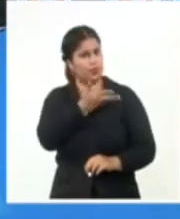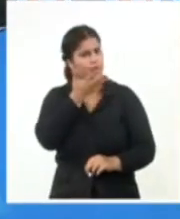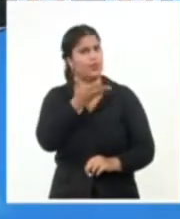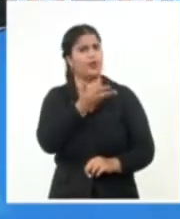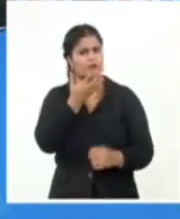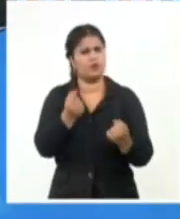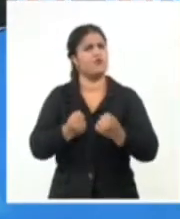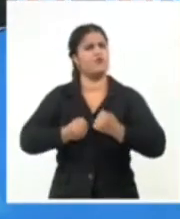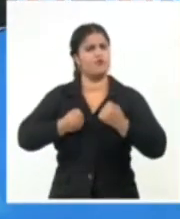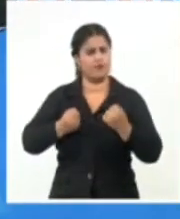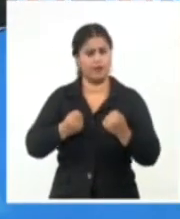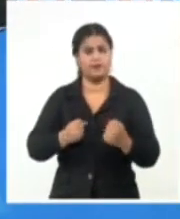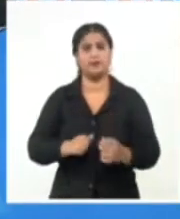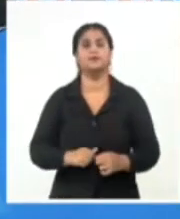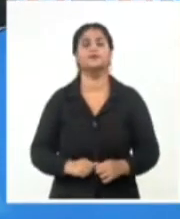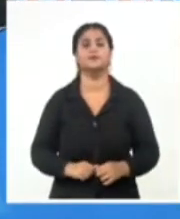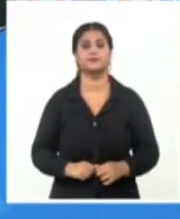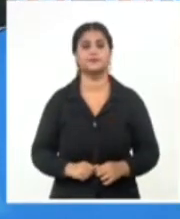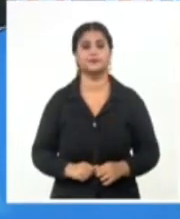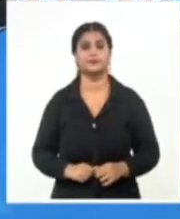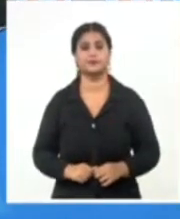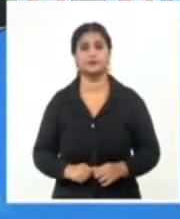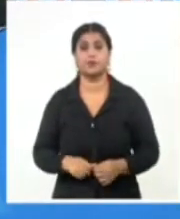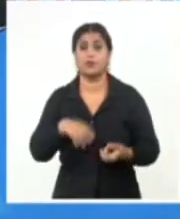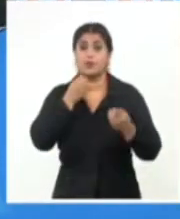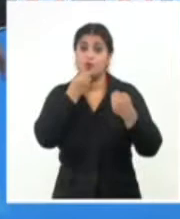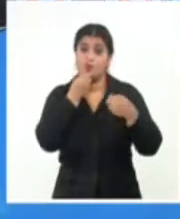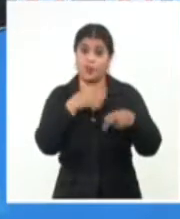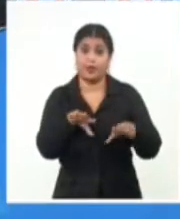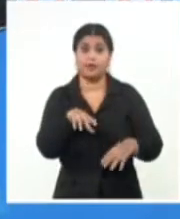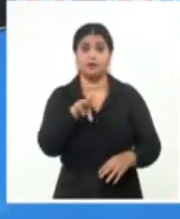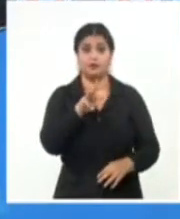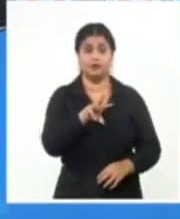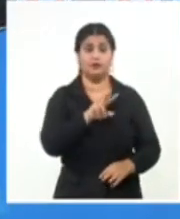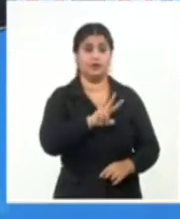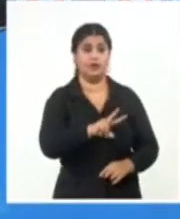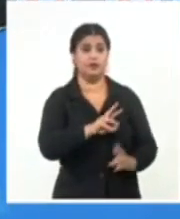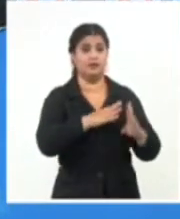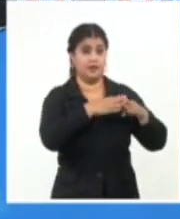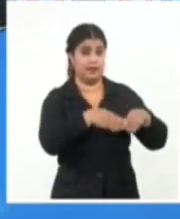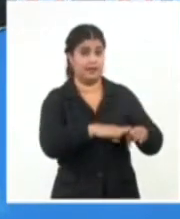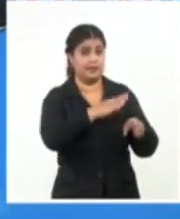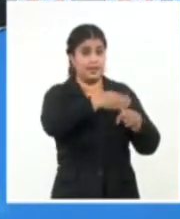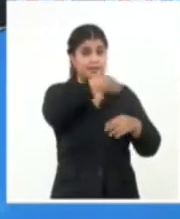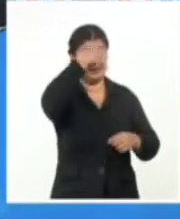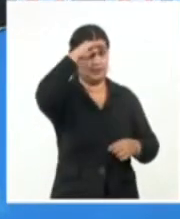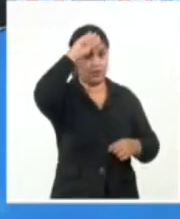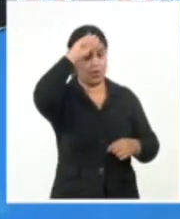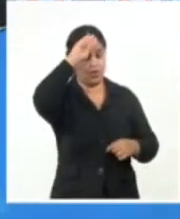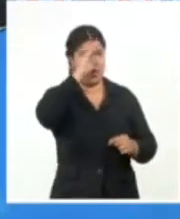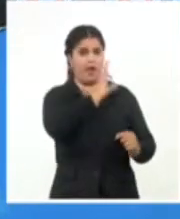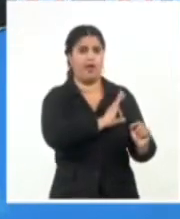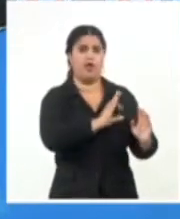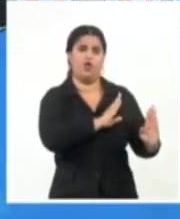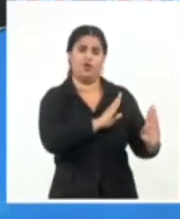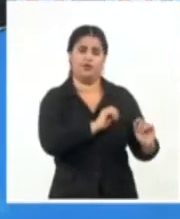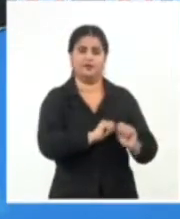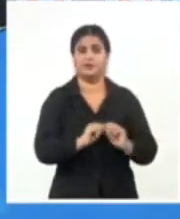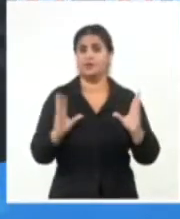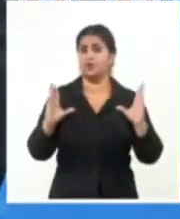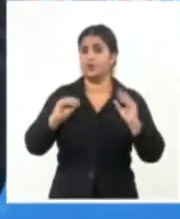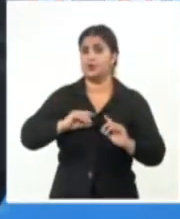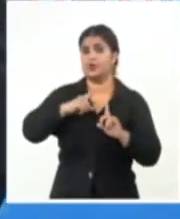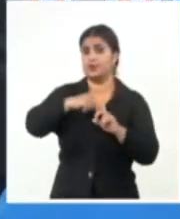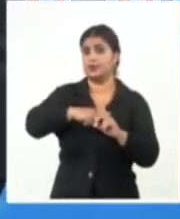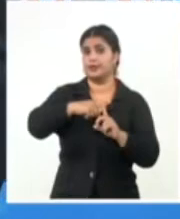31 grados en el resto del país, llegando hasta los 32 grados en Granma y en Santiago de Cuba. Por la noche las temperaturas estarán en el entorno